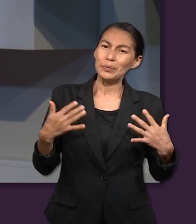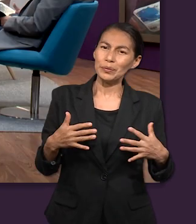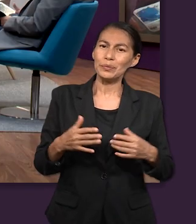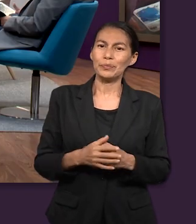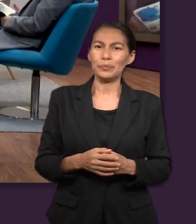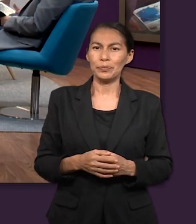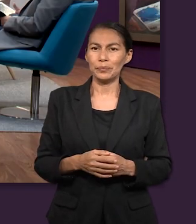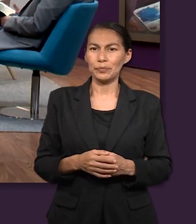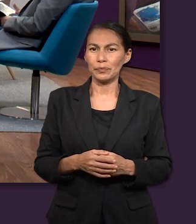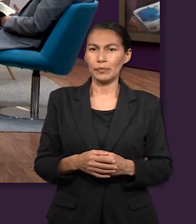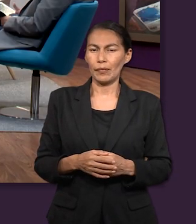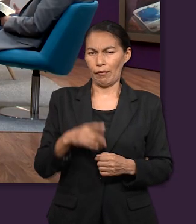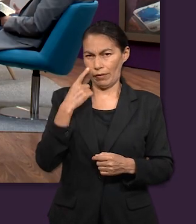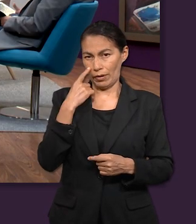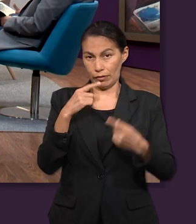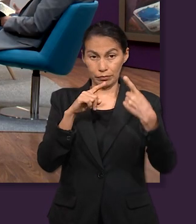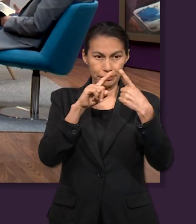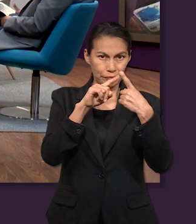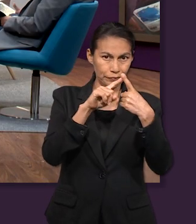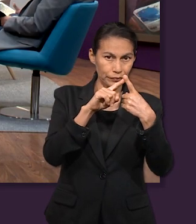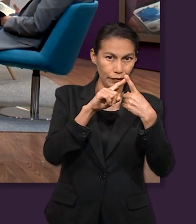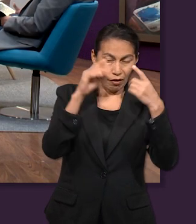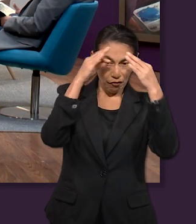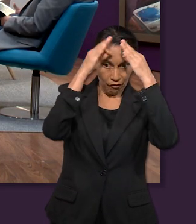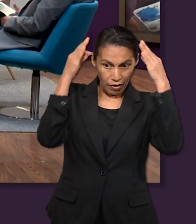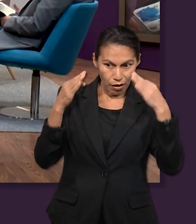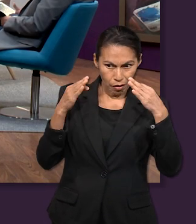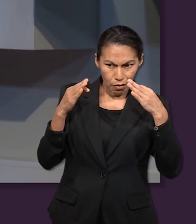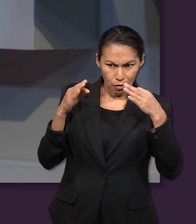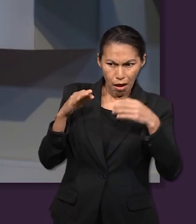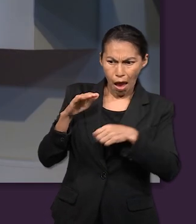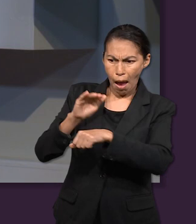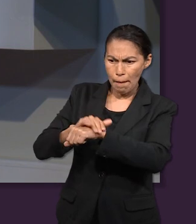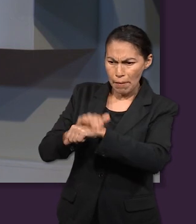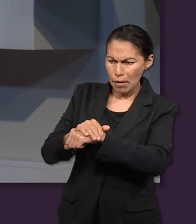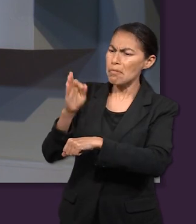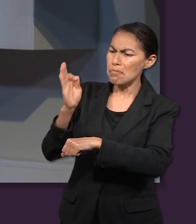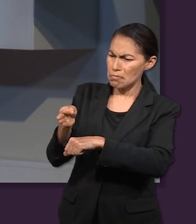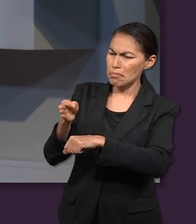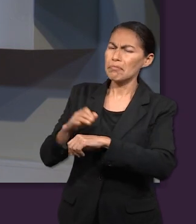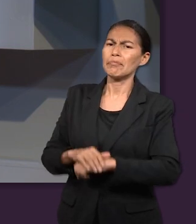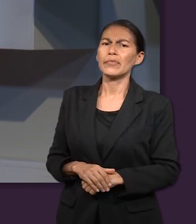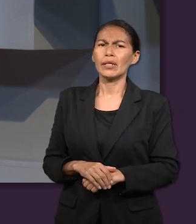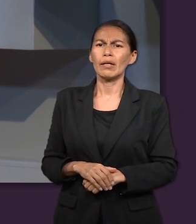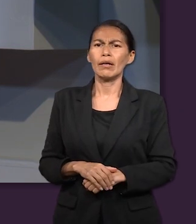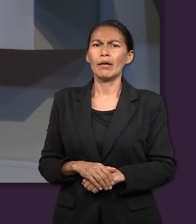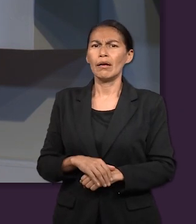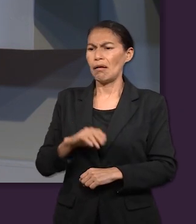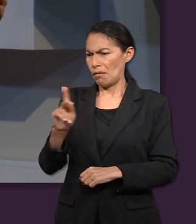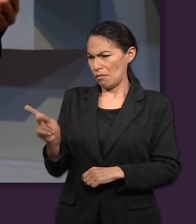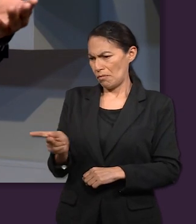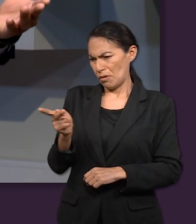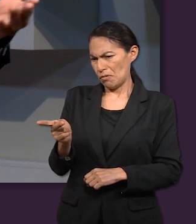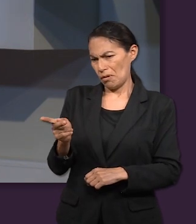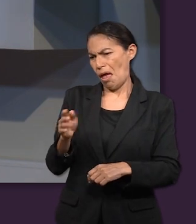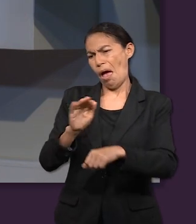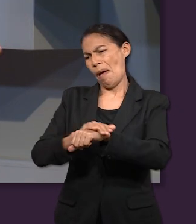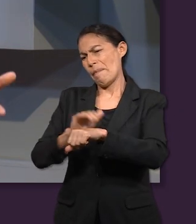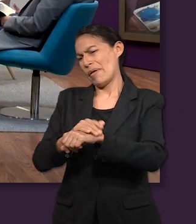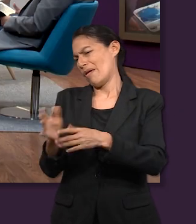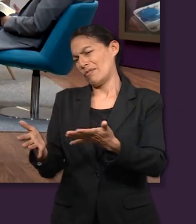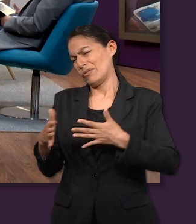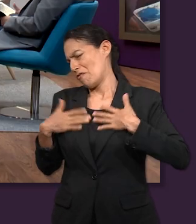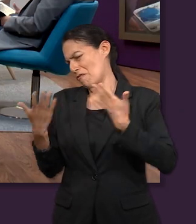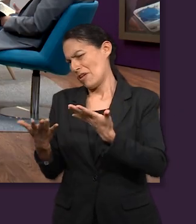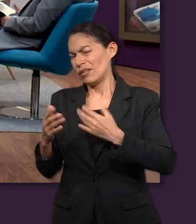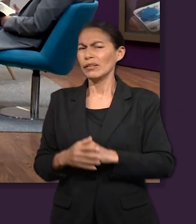de que, número uno, el faraón lo adopta como un amigo. Le pregunta algo que se pregunta